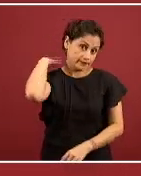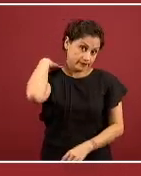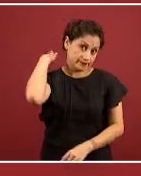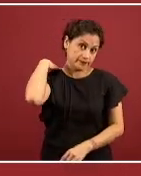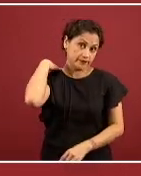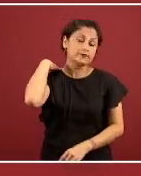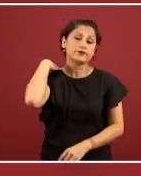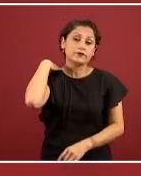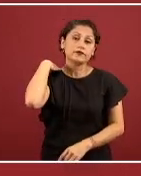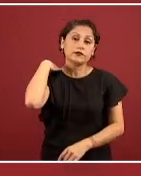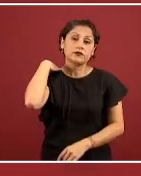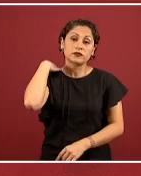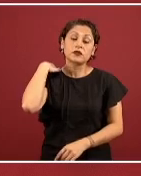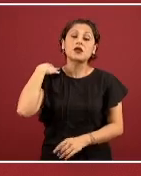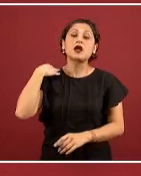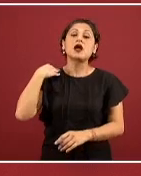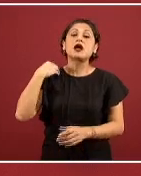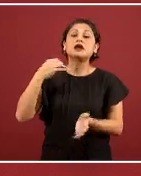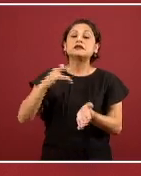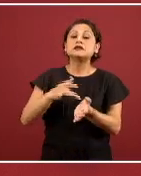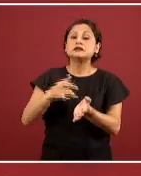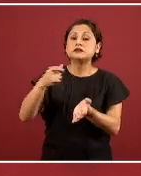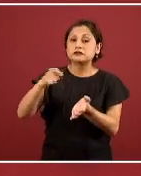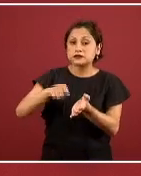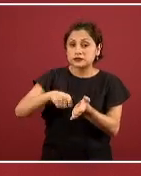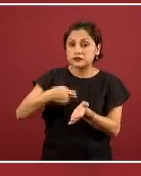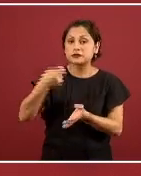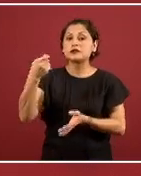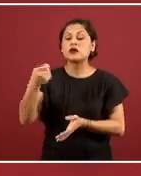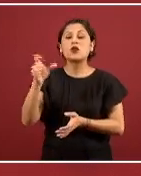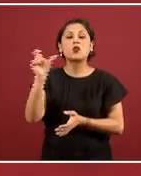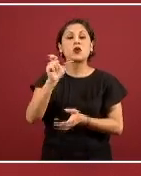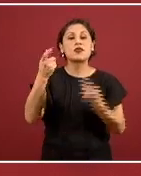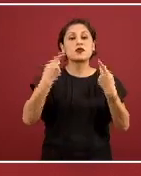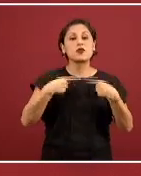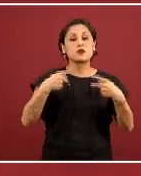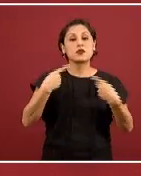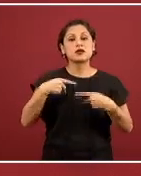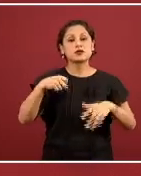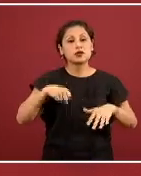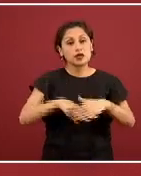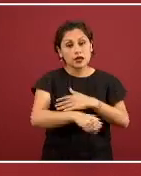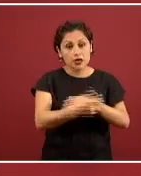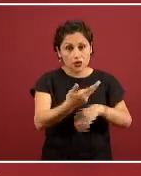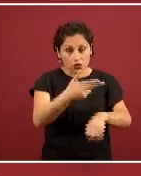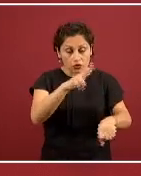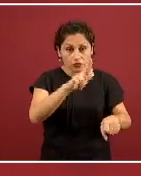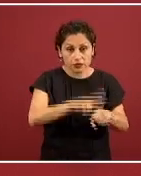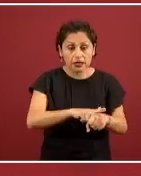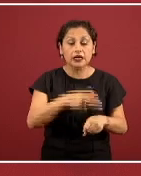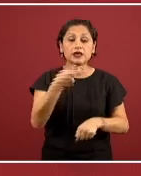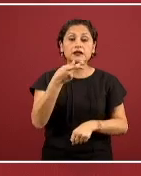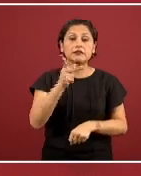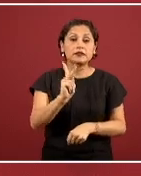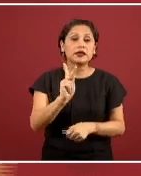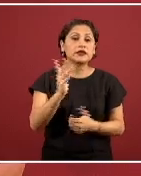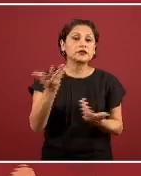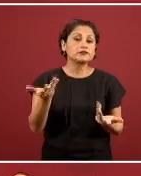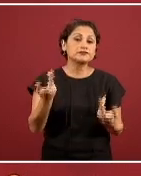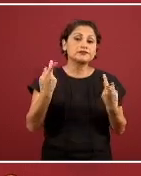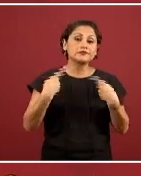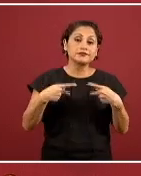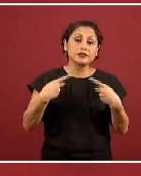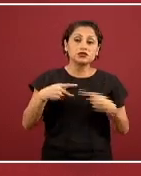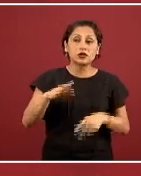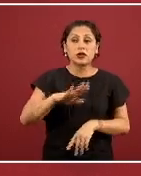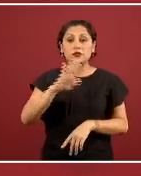sería que la muestra se tomara cuando la persona ingresa o llega al hospital, pero si no hubo la oportunidad de hacerlo y la persona en su momento